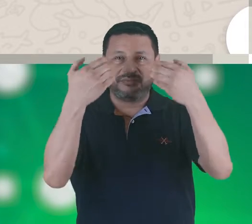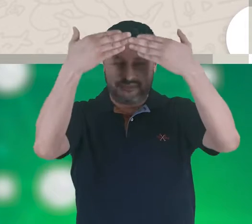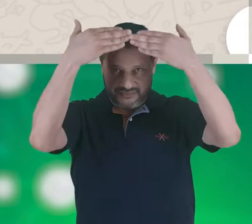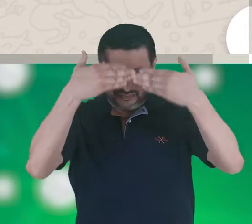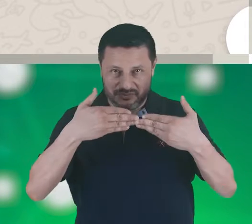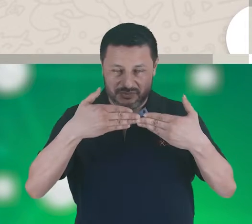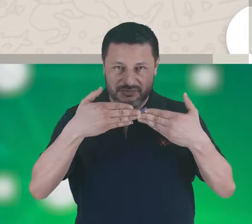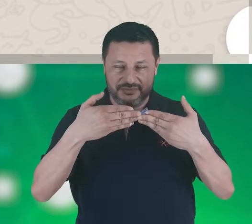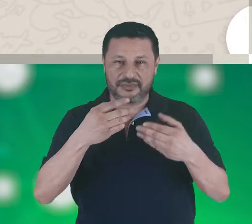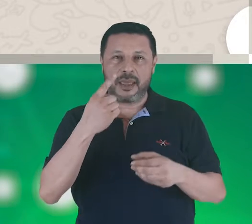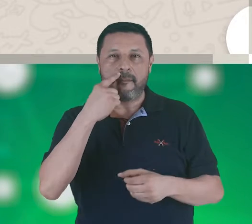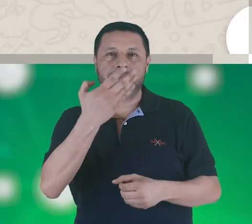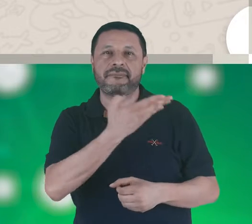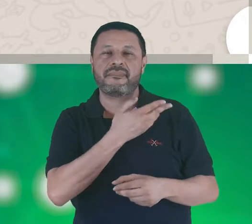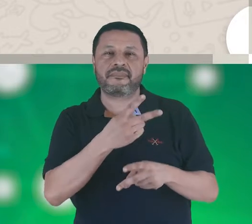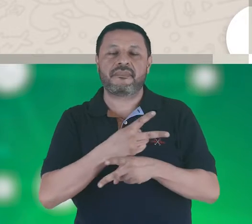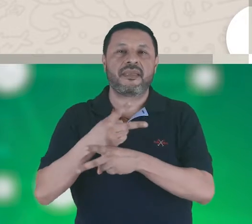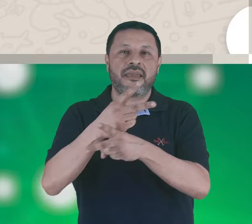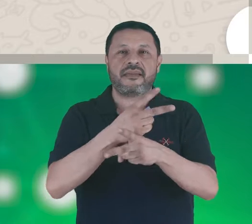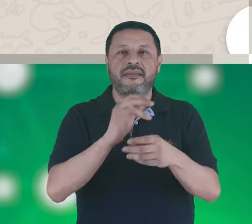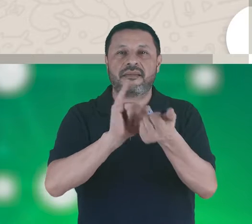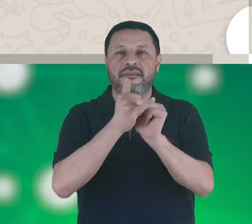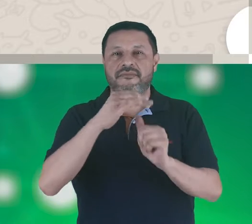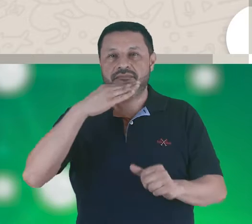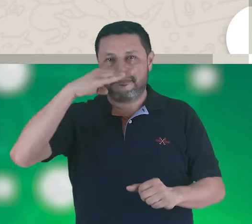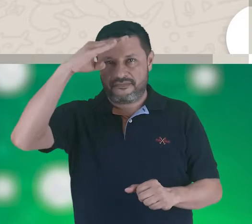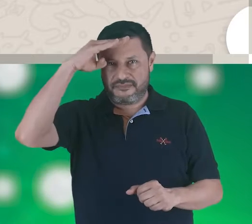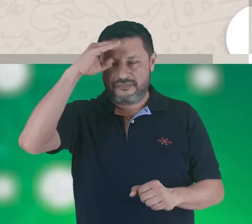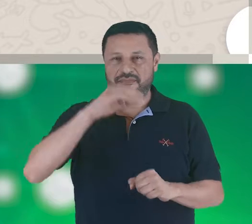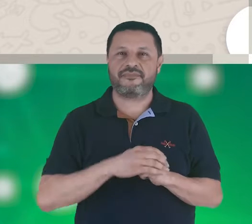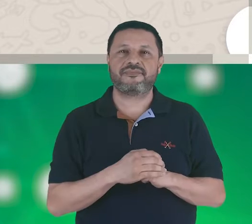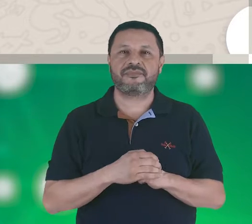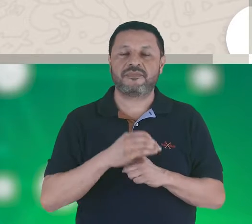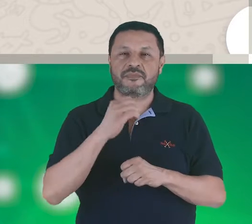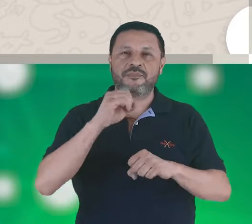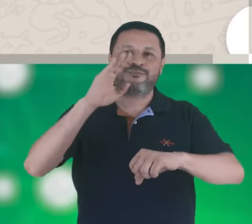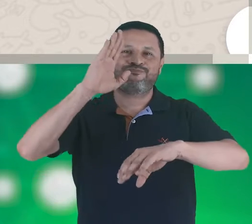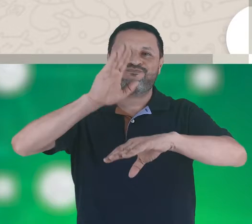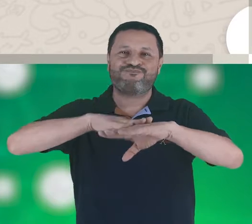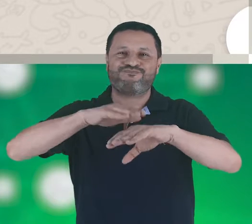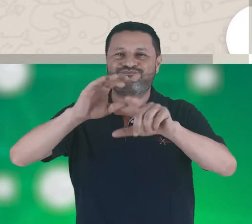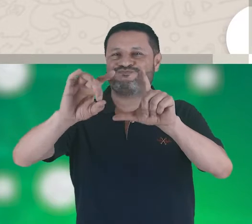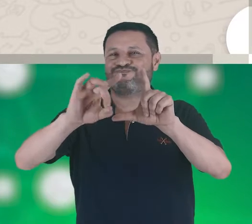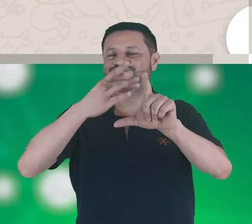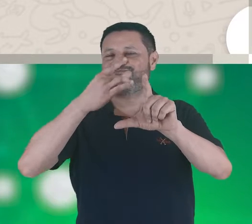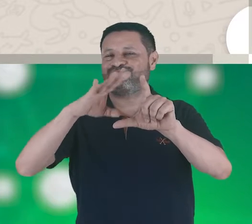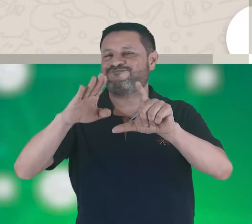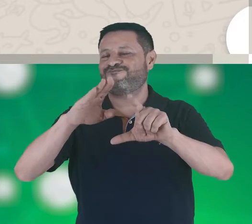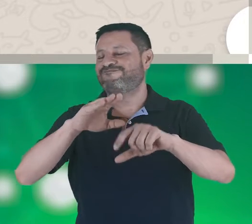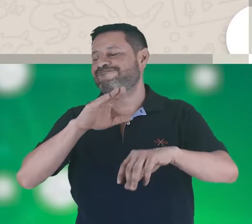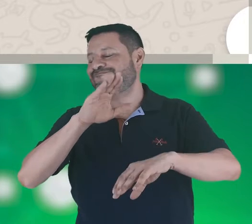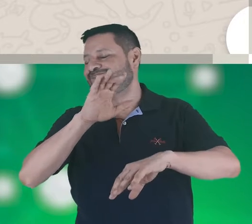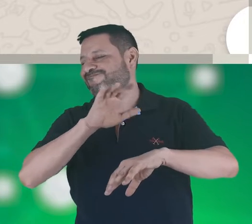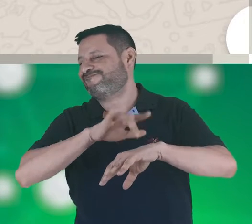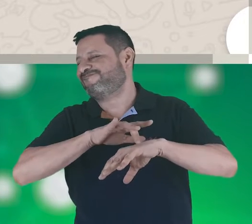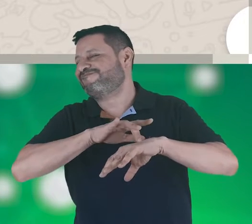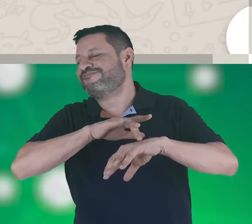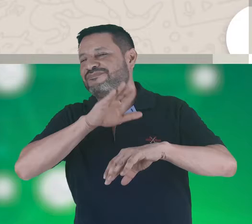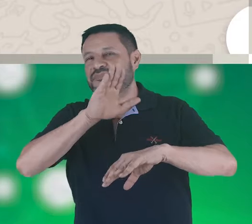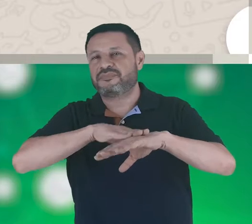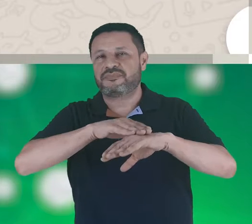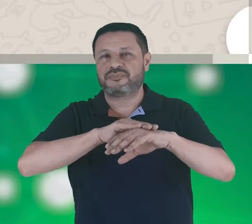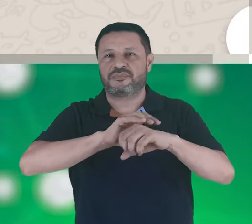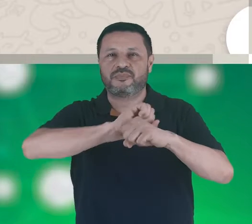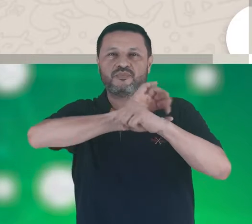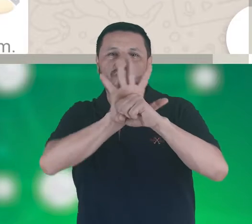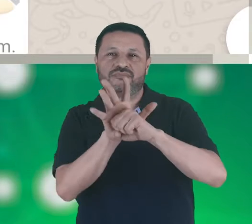discapacidad y cuidadores e intermedicinas. Este año se realizarán de manera virtual debido a la pandemia